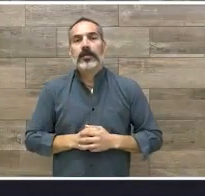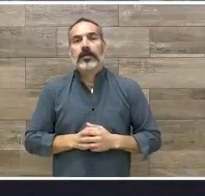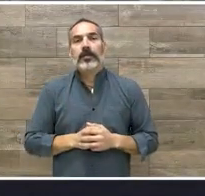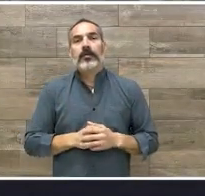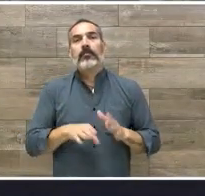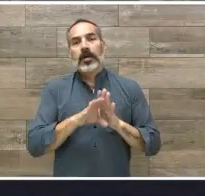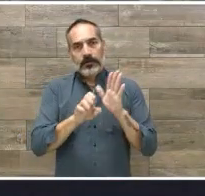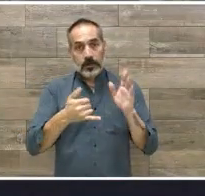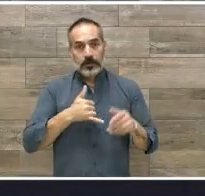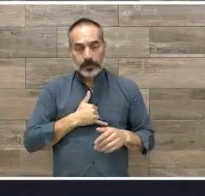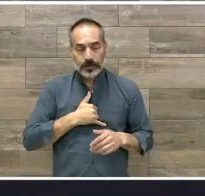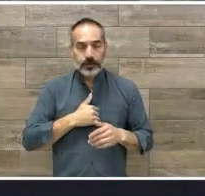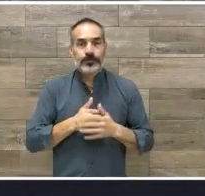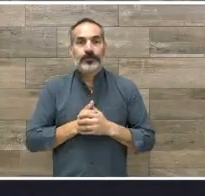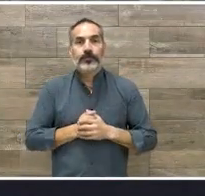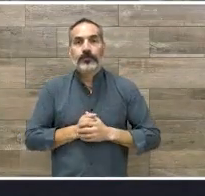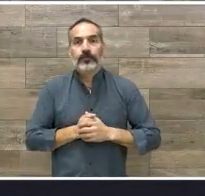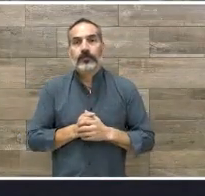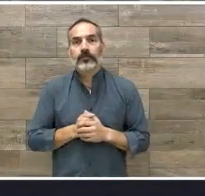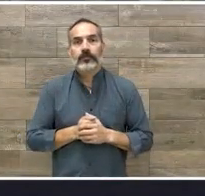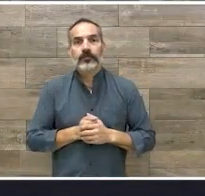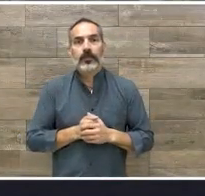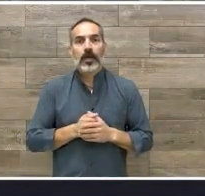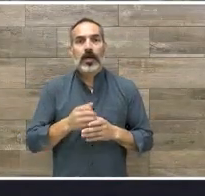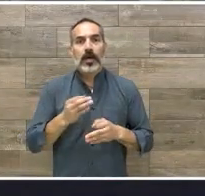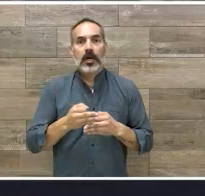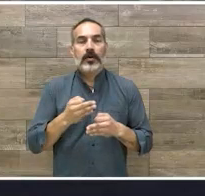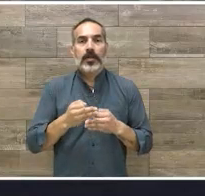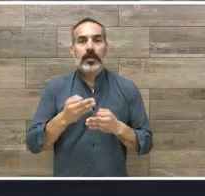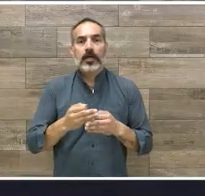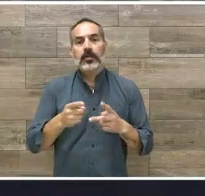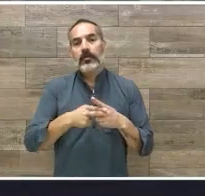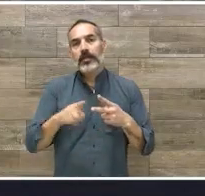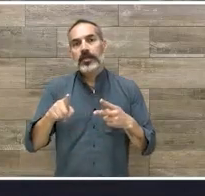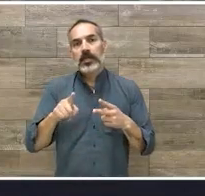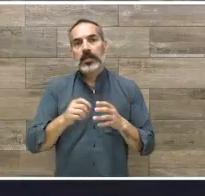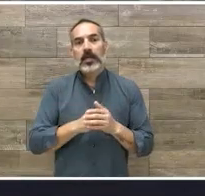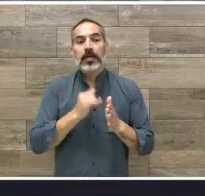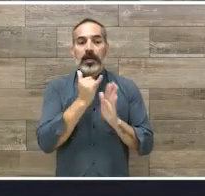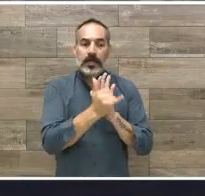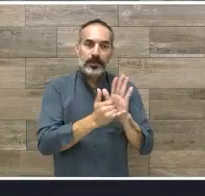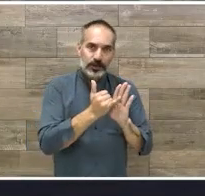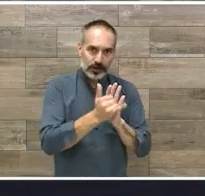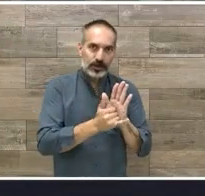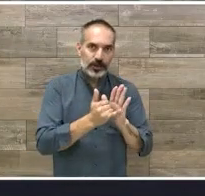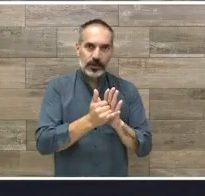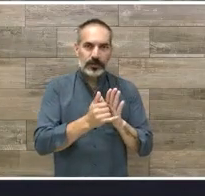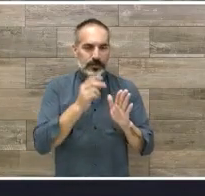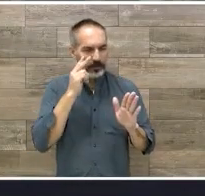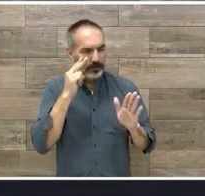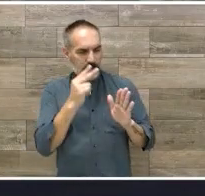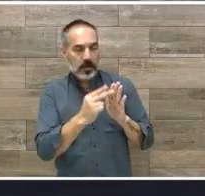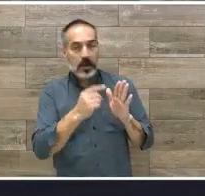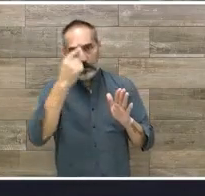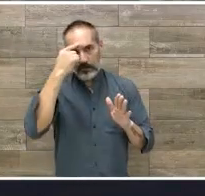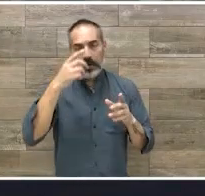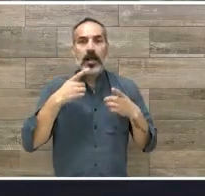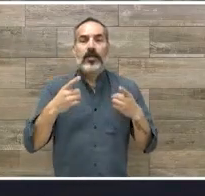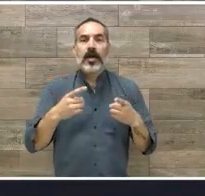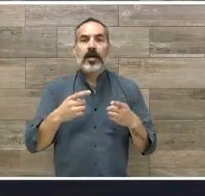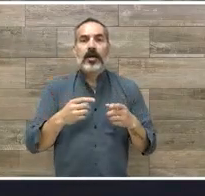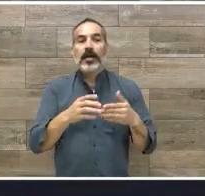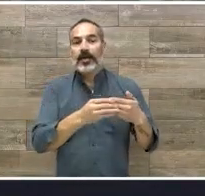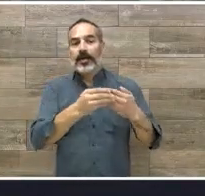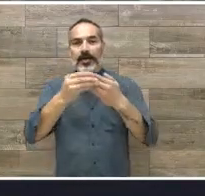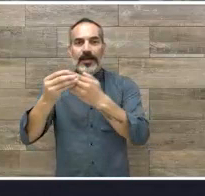yo estoy recientemente incursionando en mi canal de youtube para poder proporcionar guías de hasta cómo dar masaje